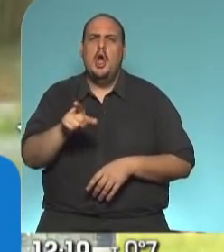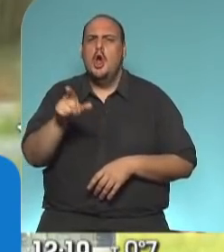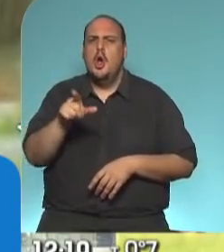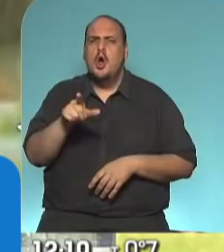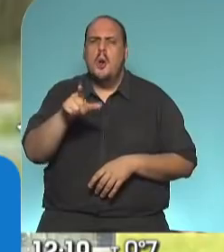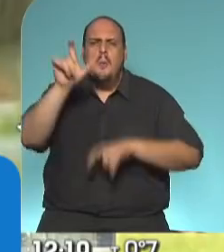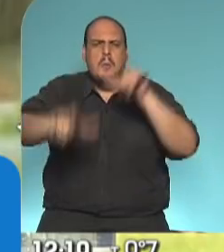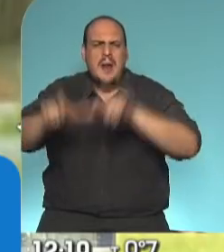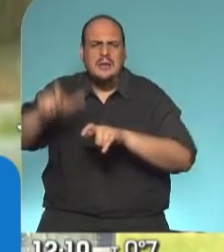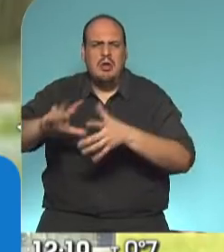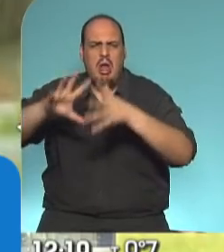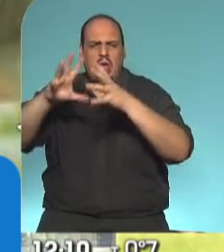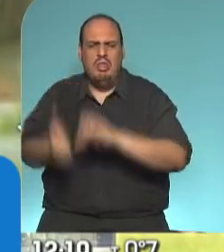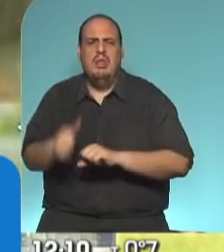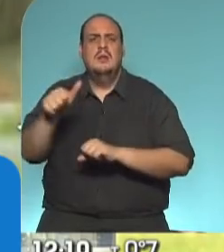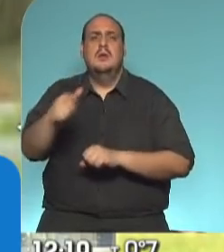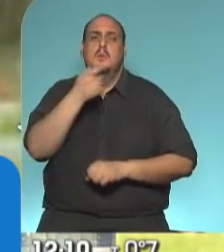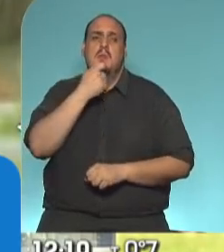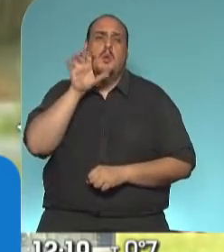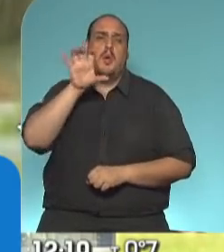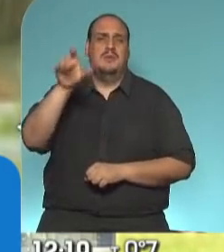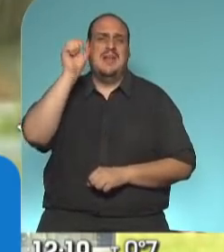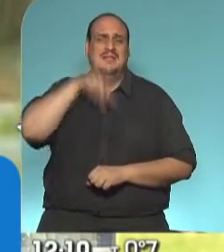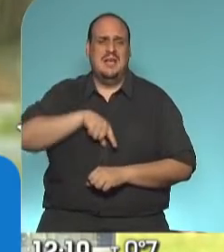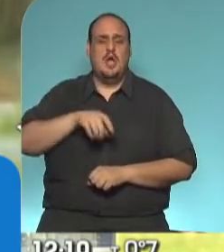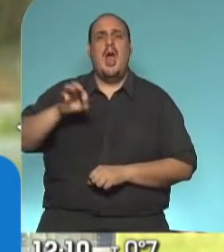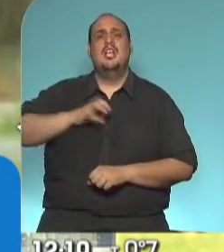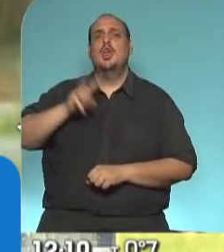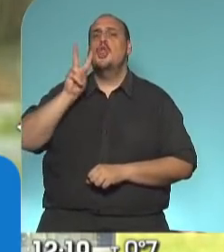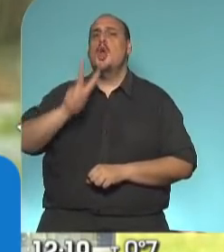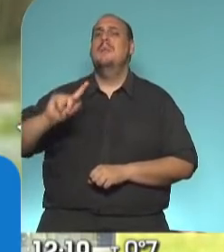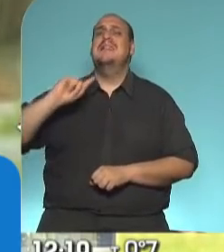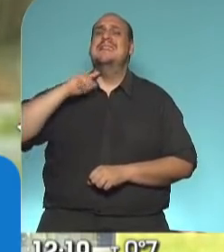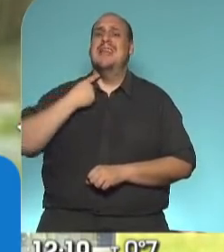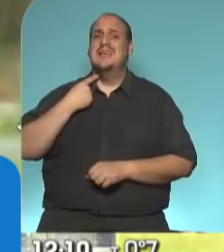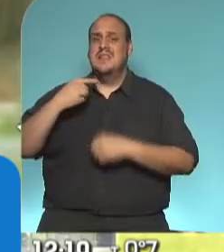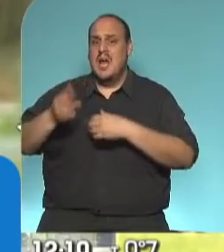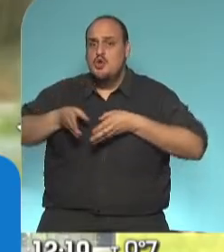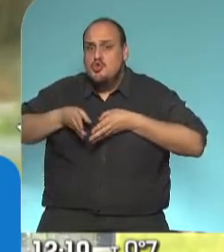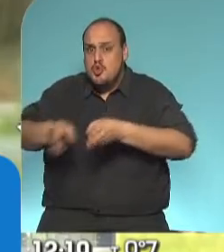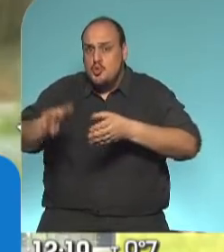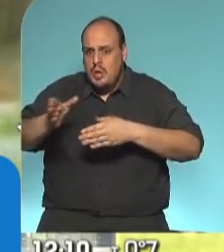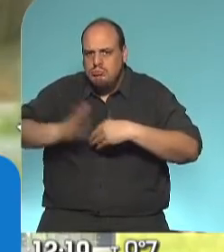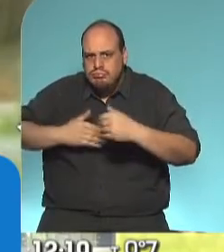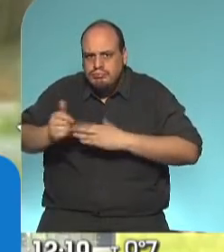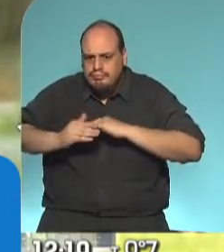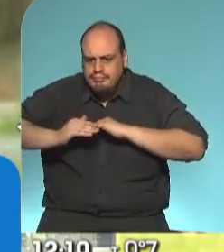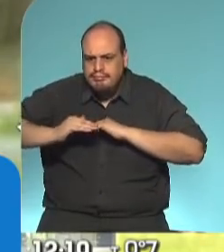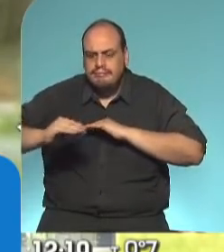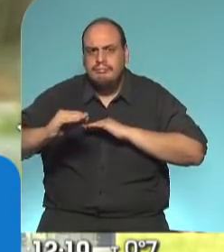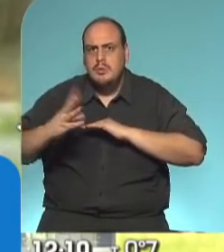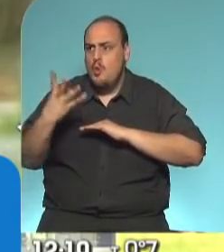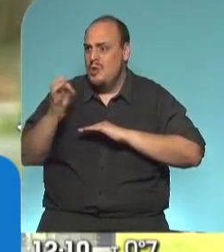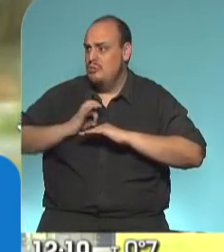la Ruta Nacional 11, una ruta que empezó en el 2013, que en los últimos cuatro años casi no tuvo